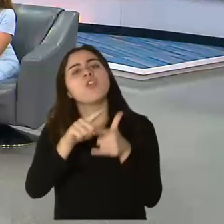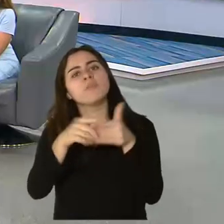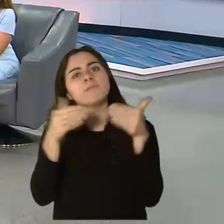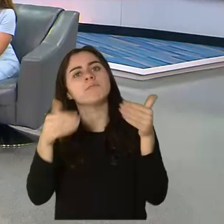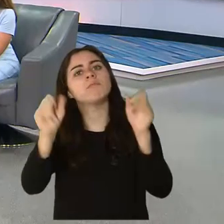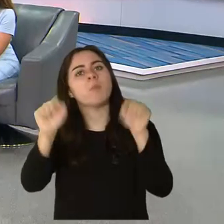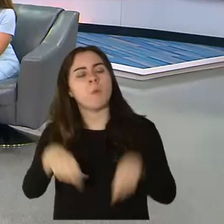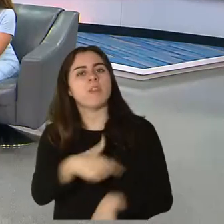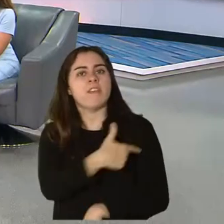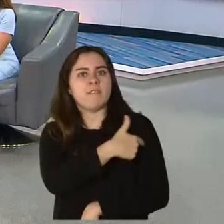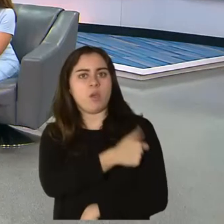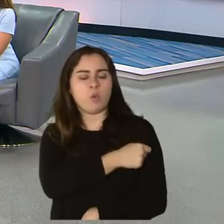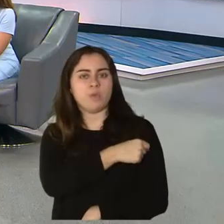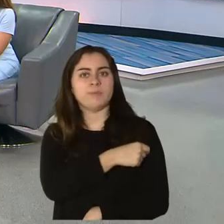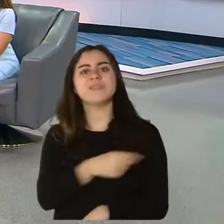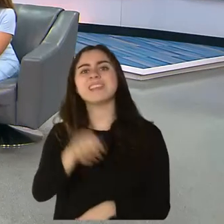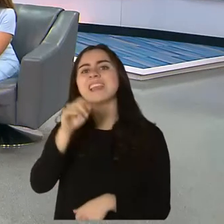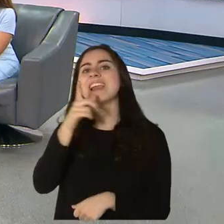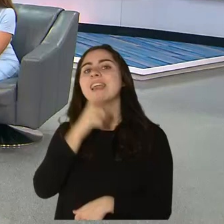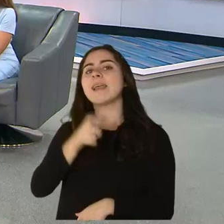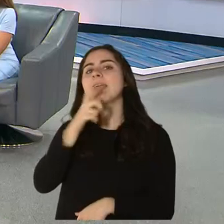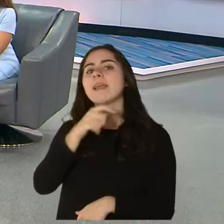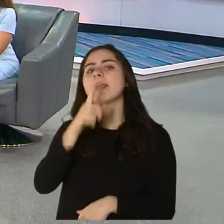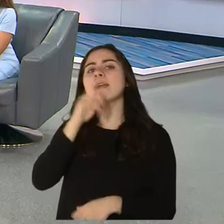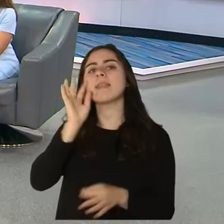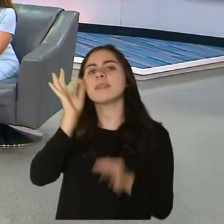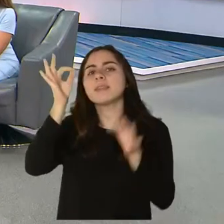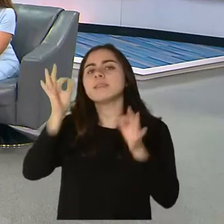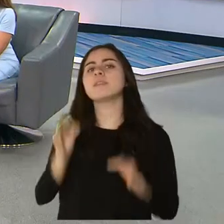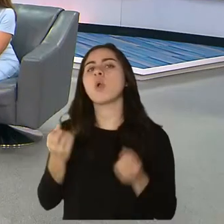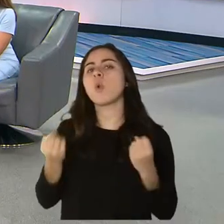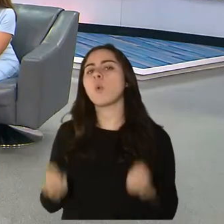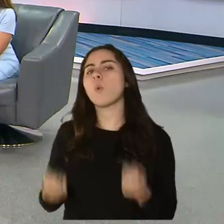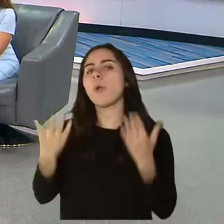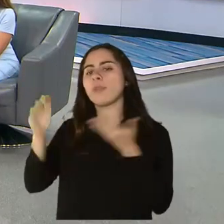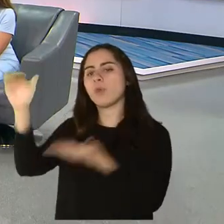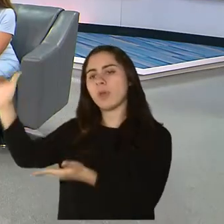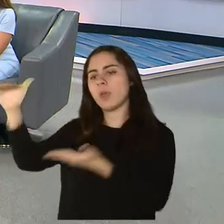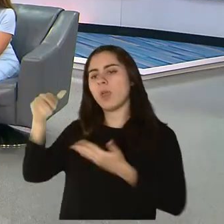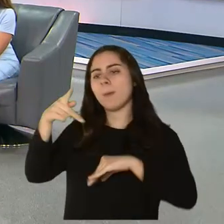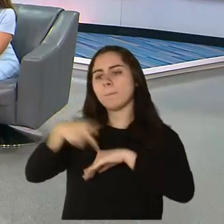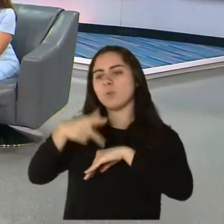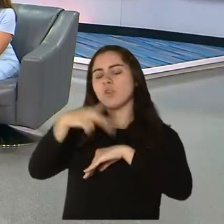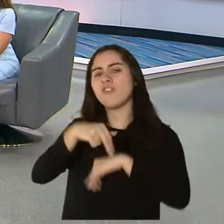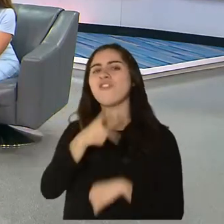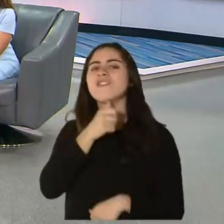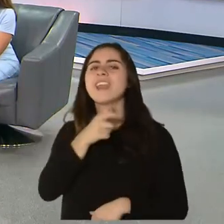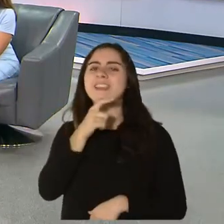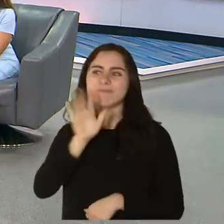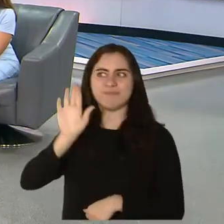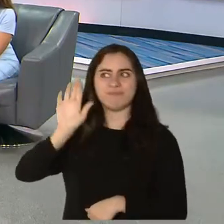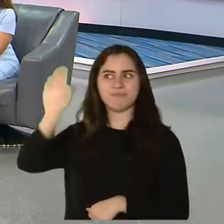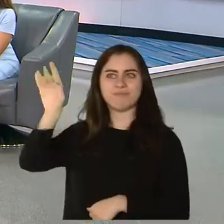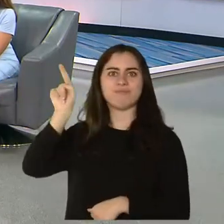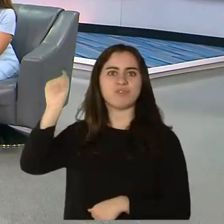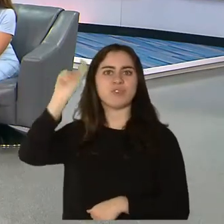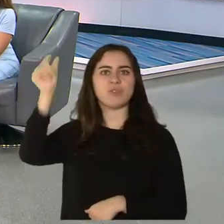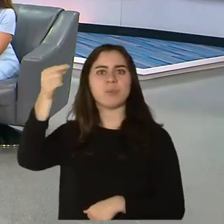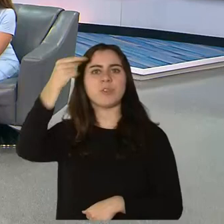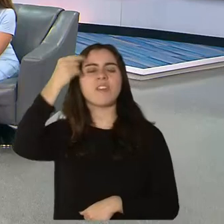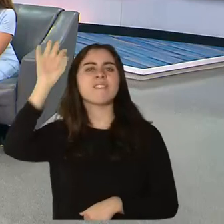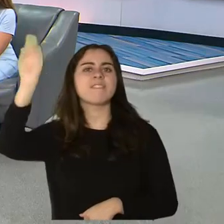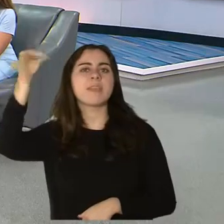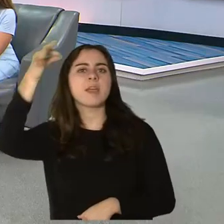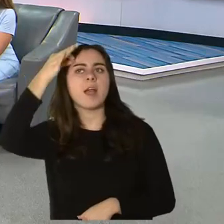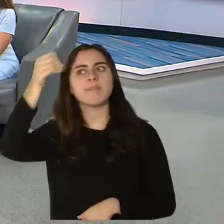dosis viene determinada por el gobierno federal y es uniforme en términos de que